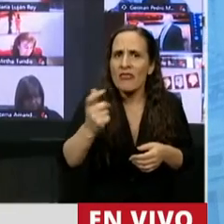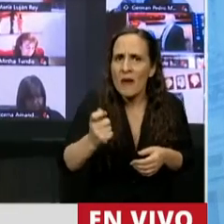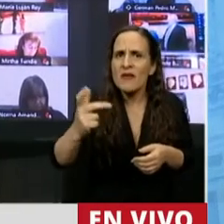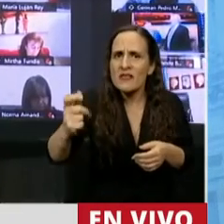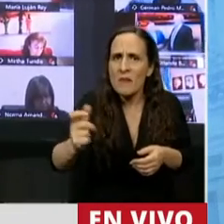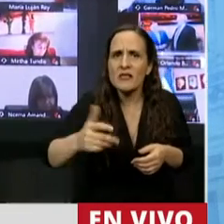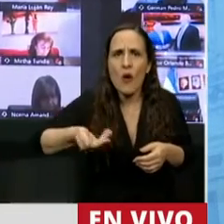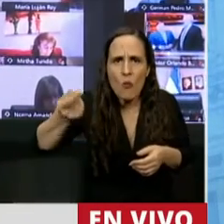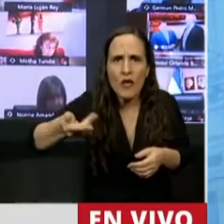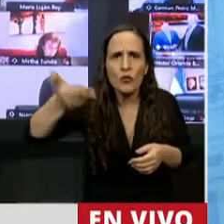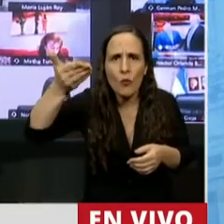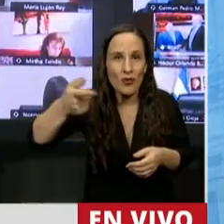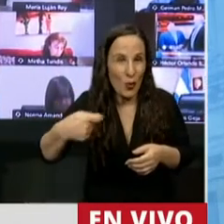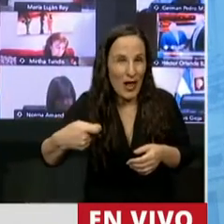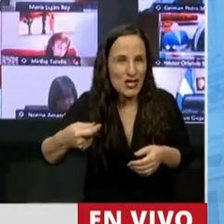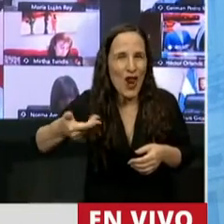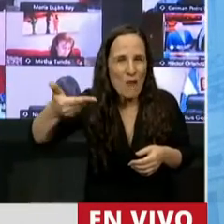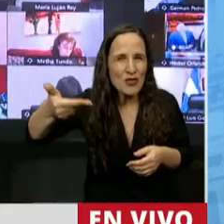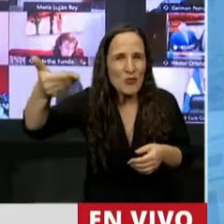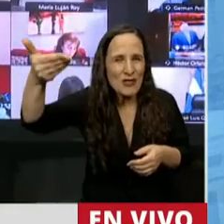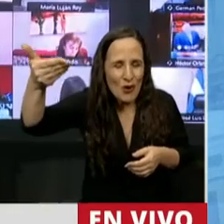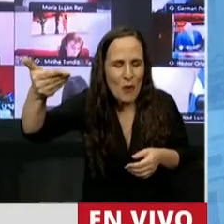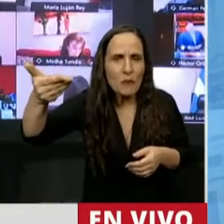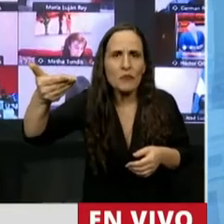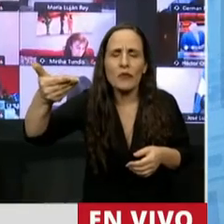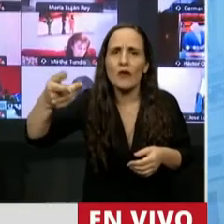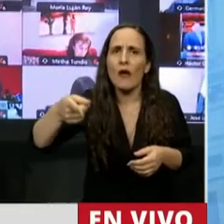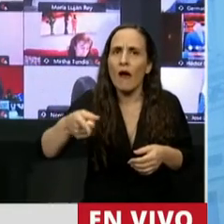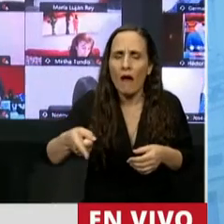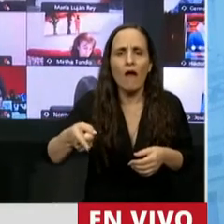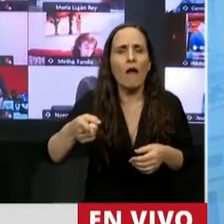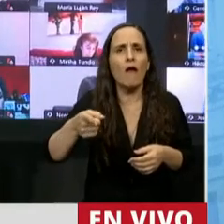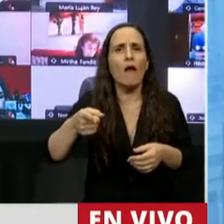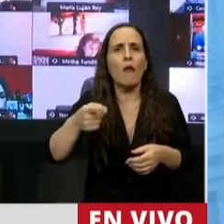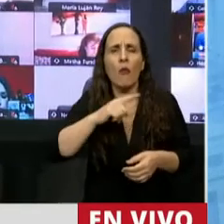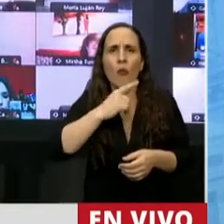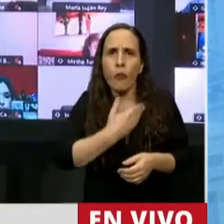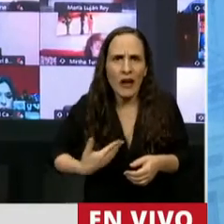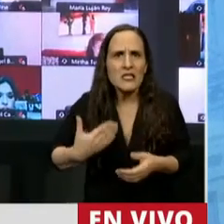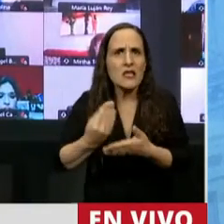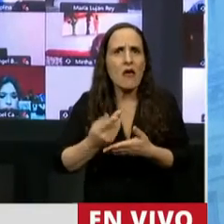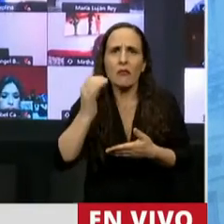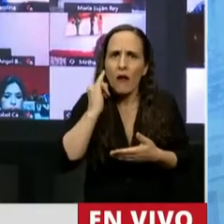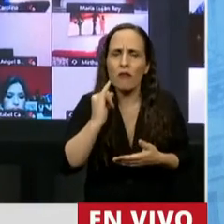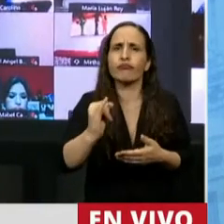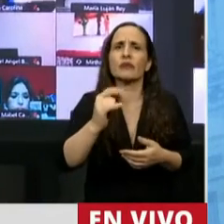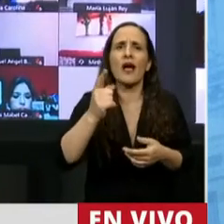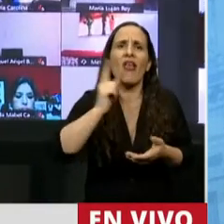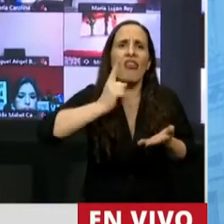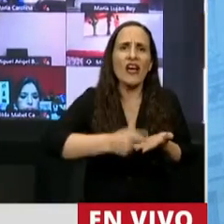jubilaciones y después de haber anunciado a través del Decreto